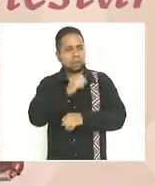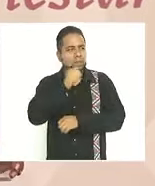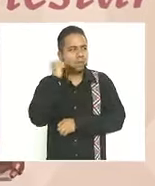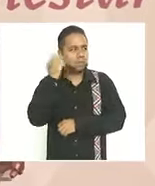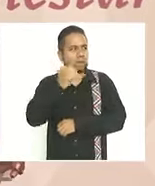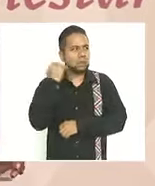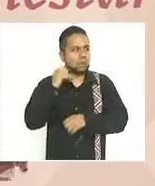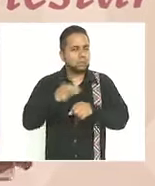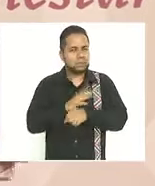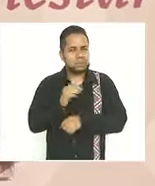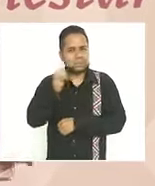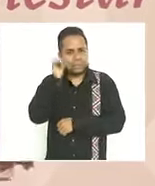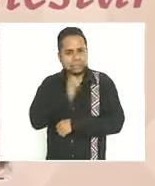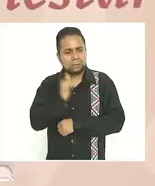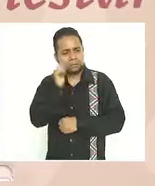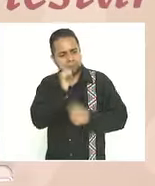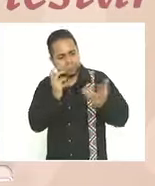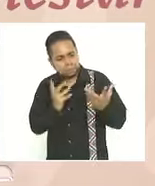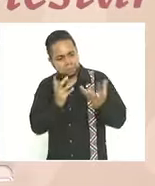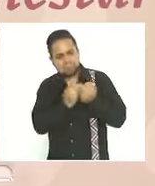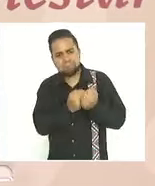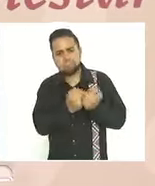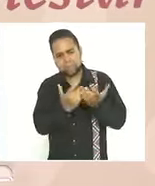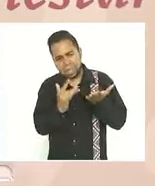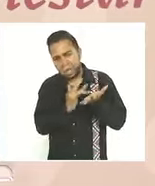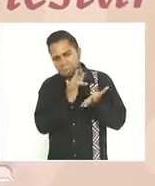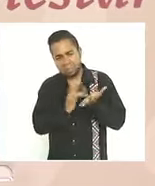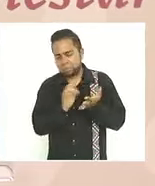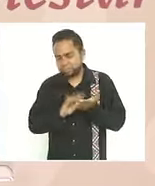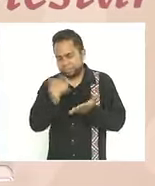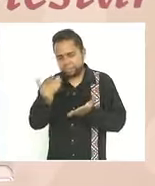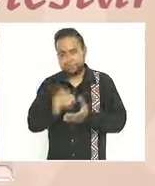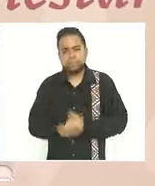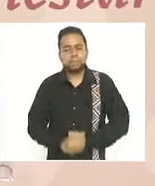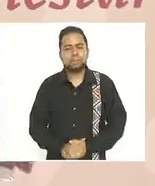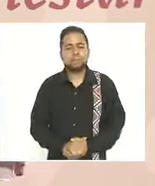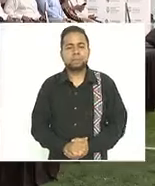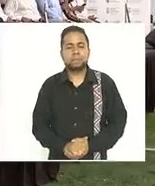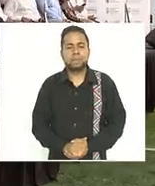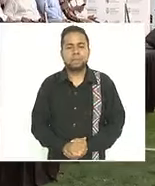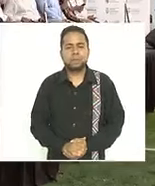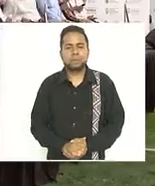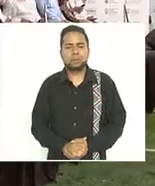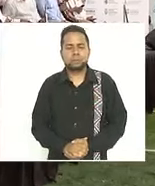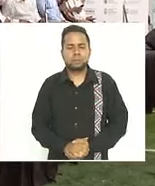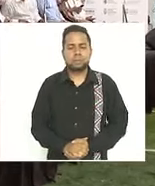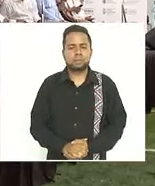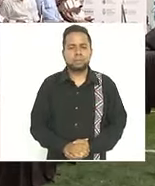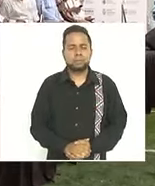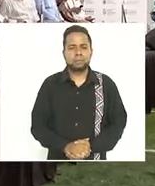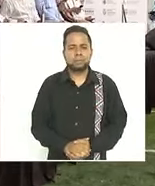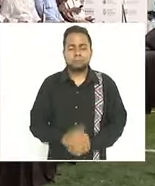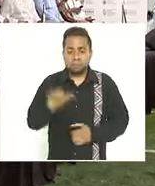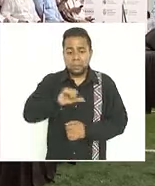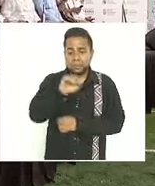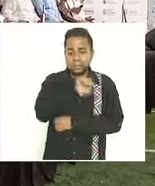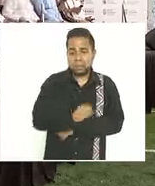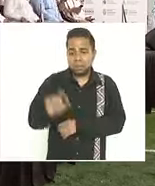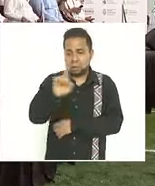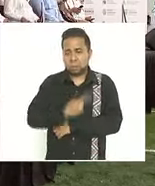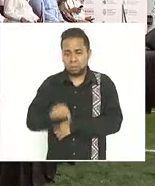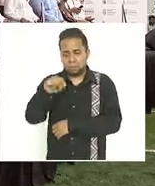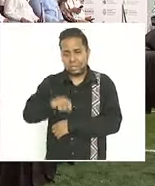porque siempre contamos con su apoyo muchísimas gracias este fin de semana volvemos al sur